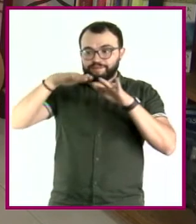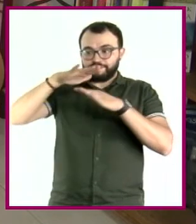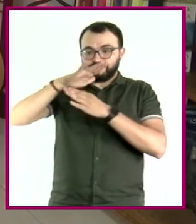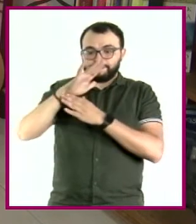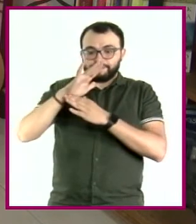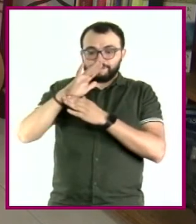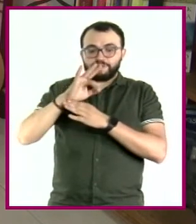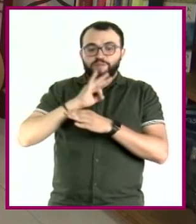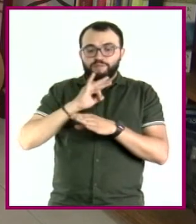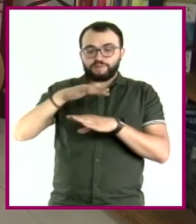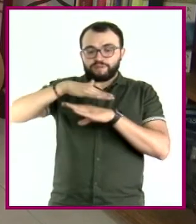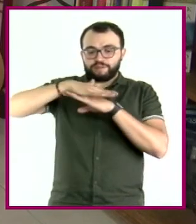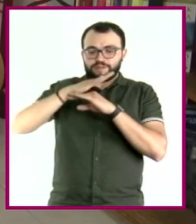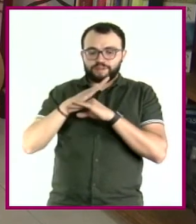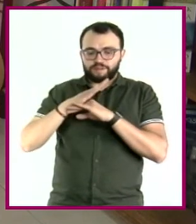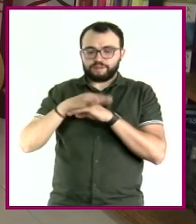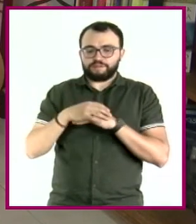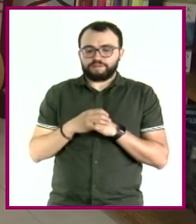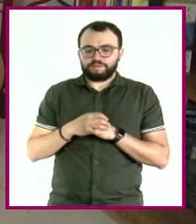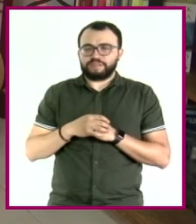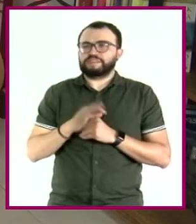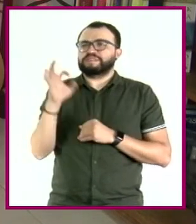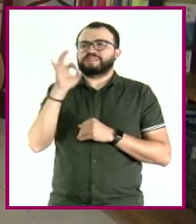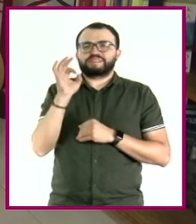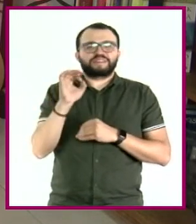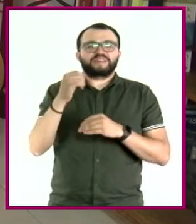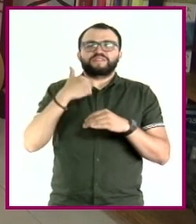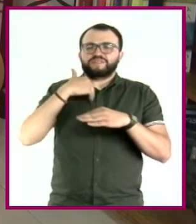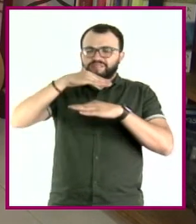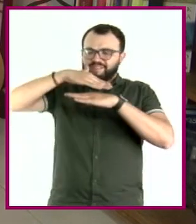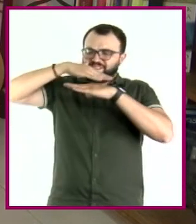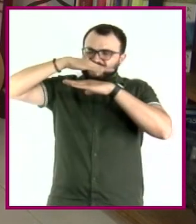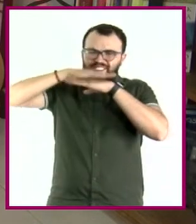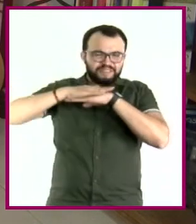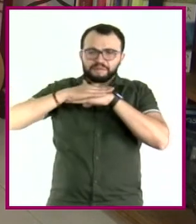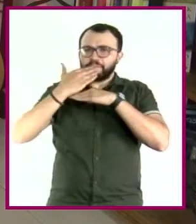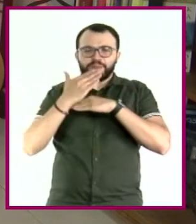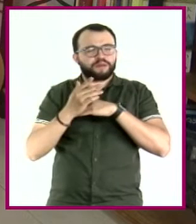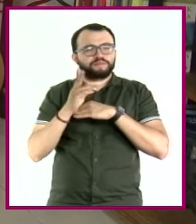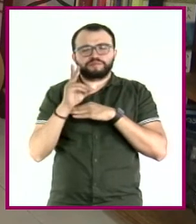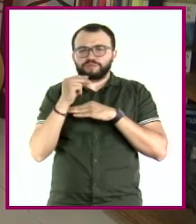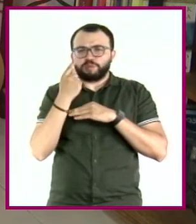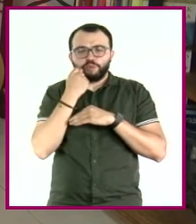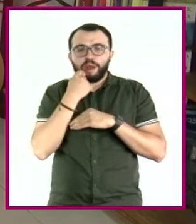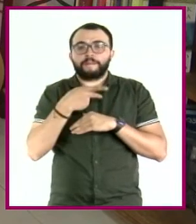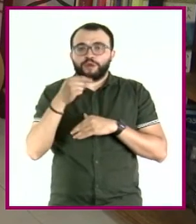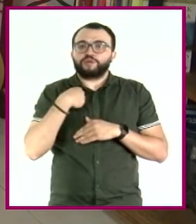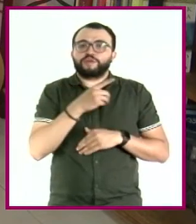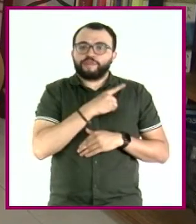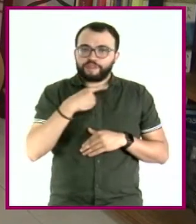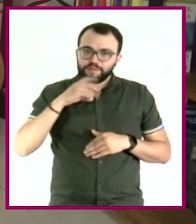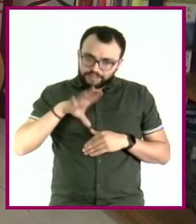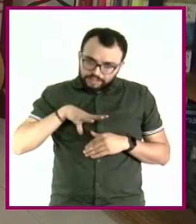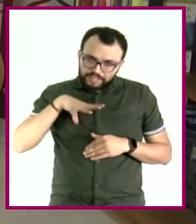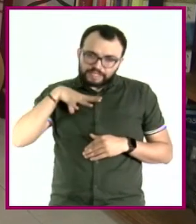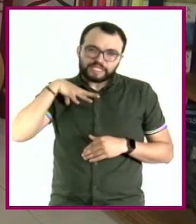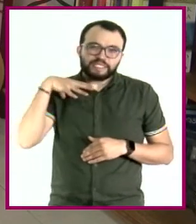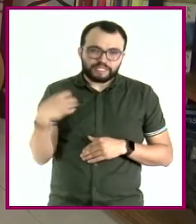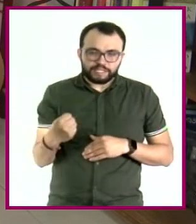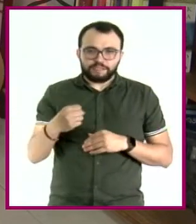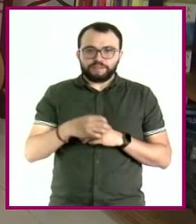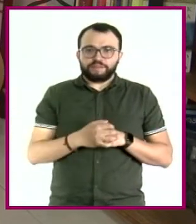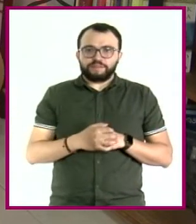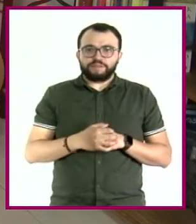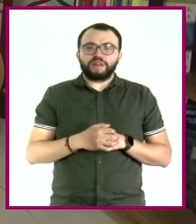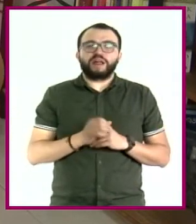llegan ahí y es perfecto, pero tú tienes que esforzarte o hacer lo posible porque los talones lleguen al piso. Que no se